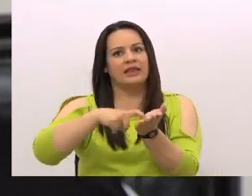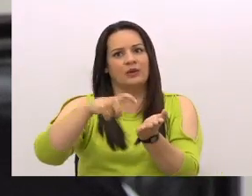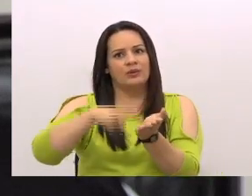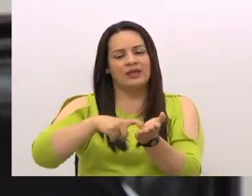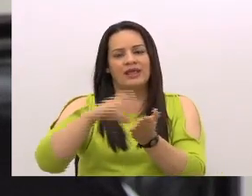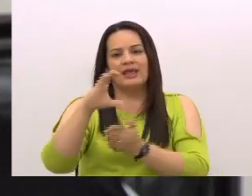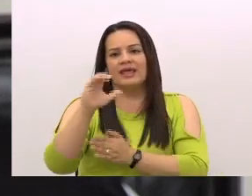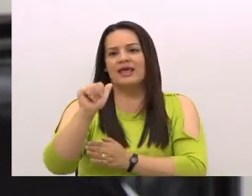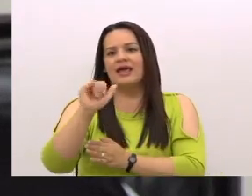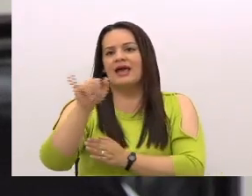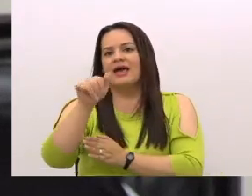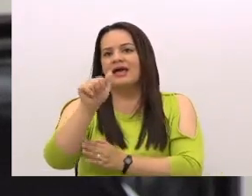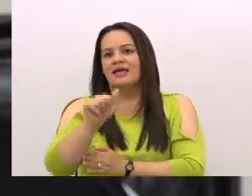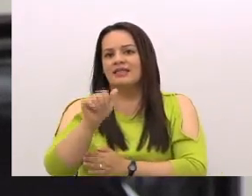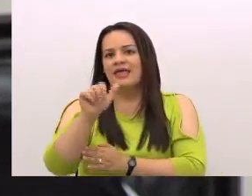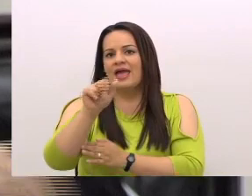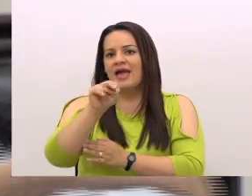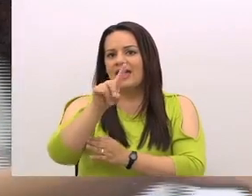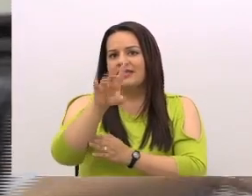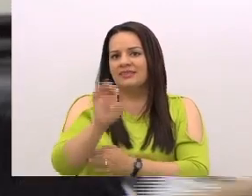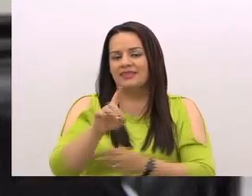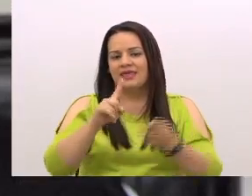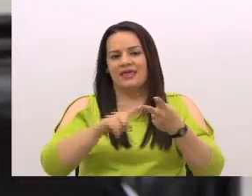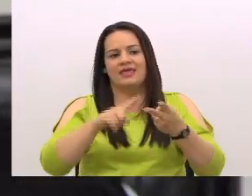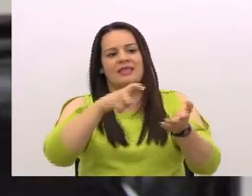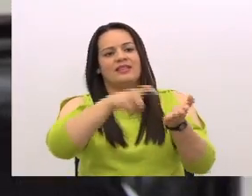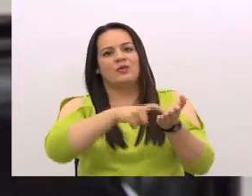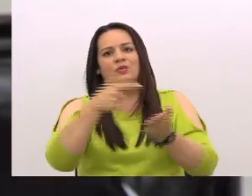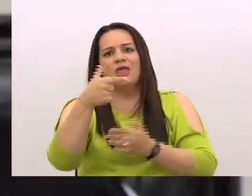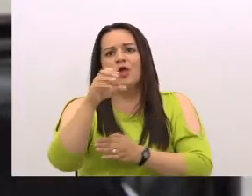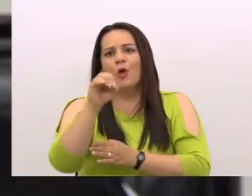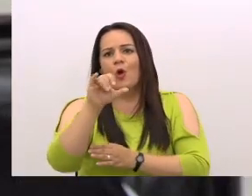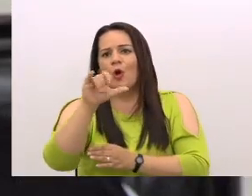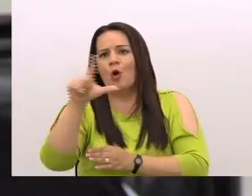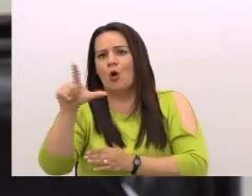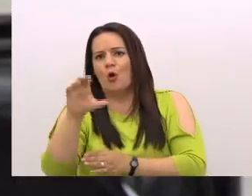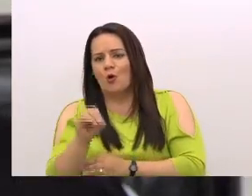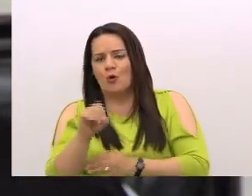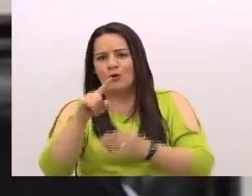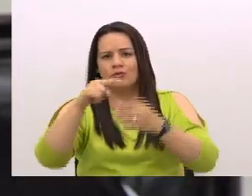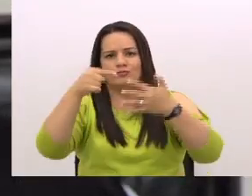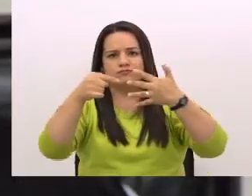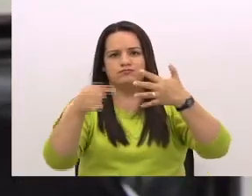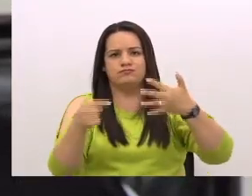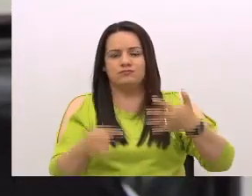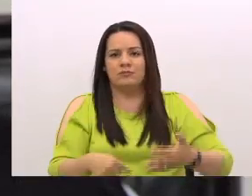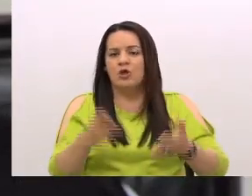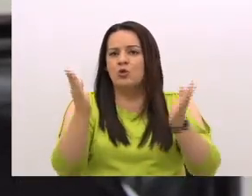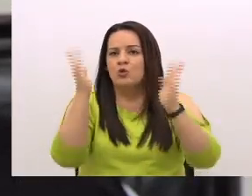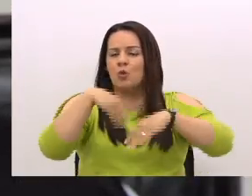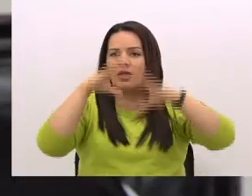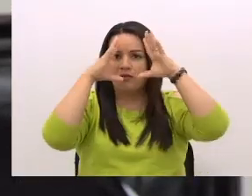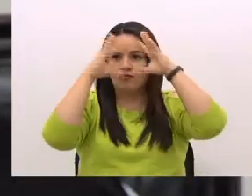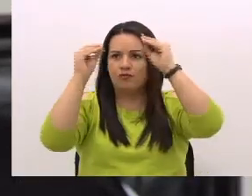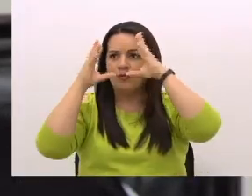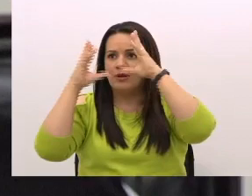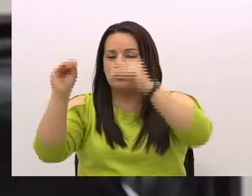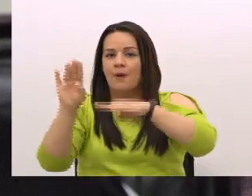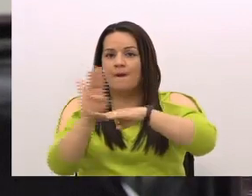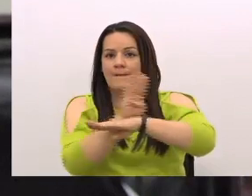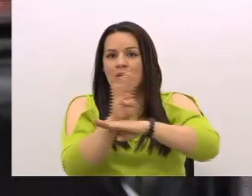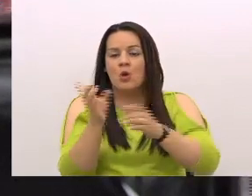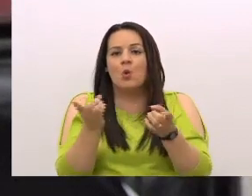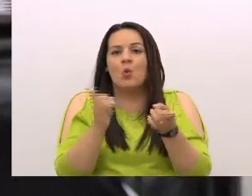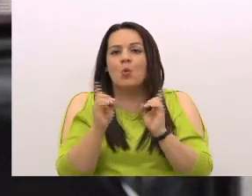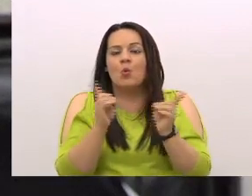Andes, tienen deudas en Gold, tienen deudas en esto, en el otro, y entonces no hay una información de los bancos para saber cuál es la